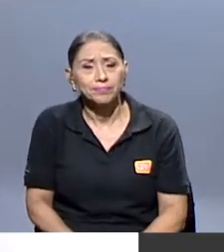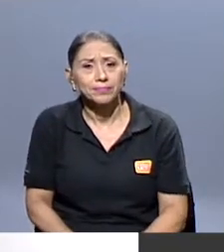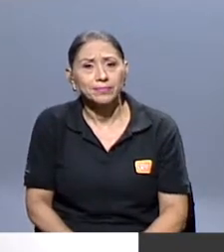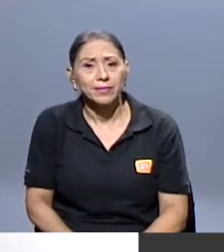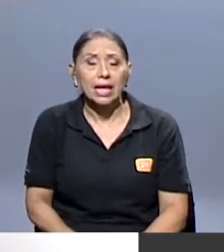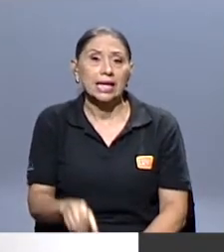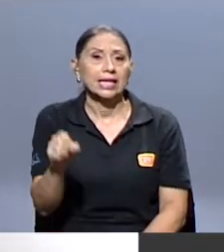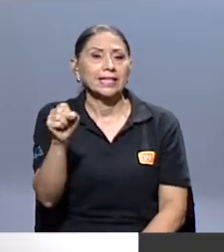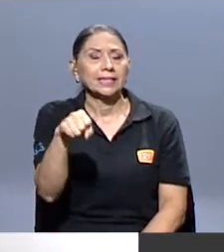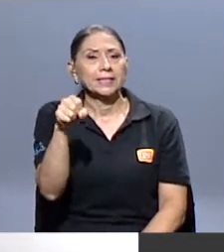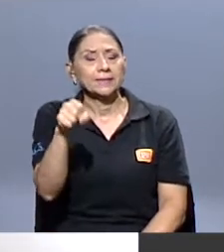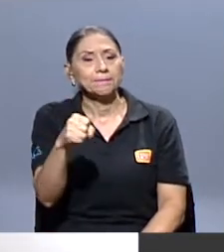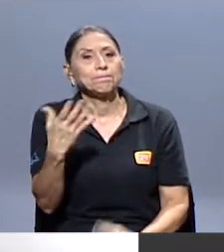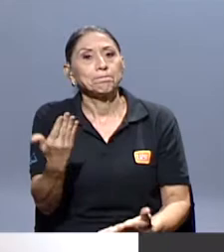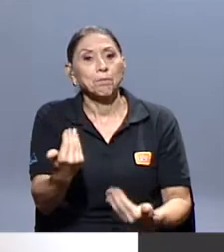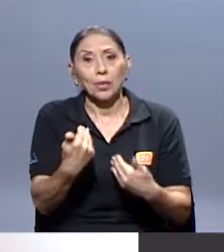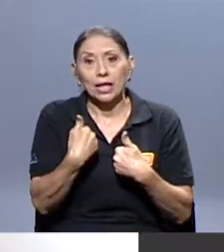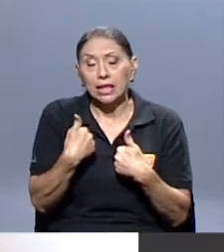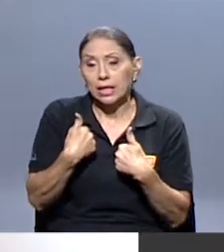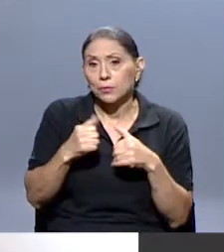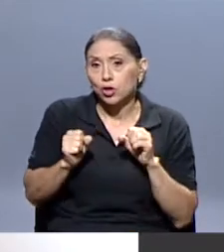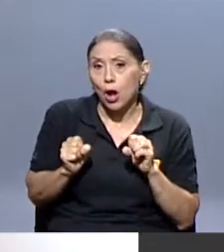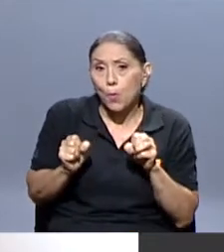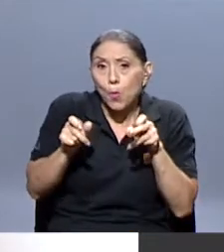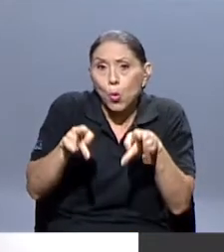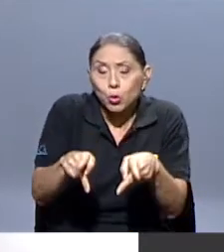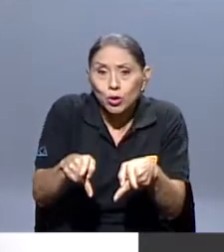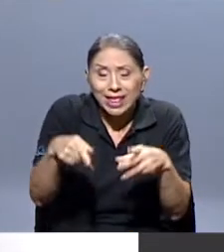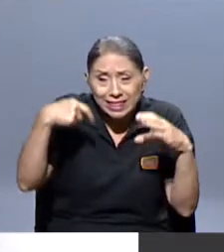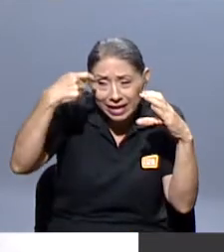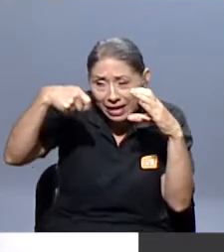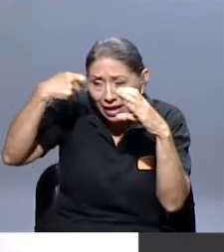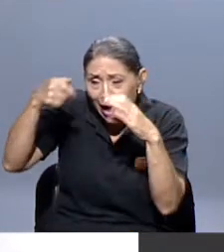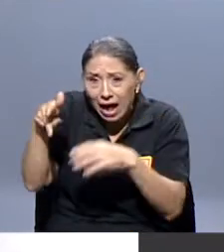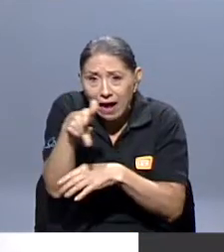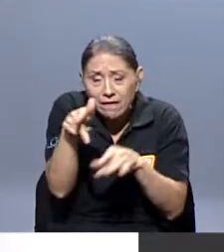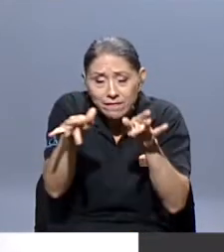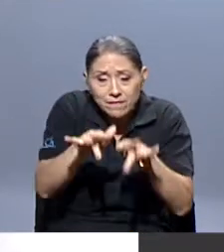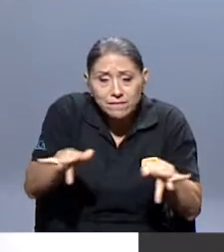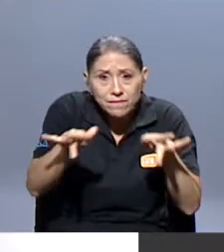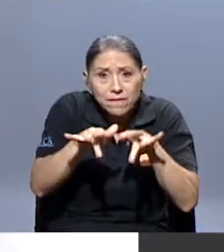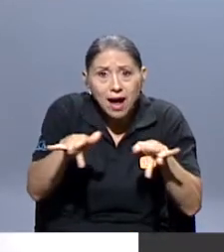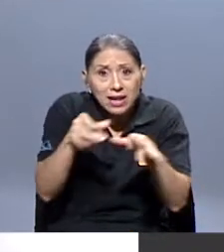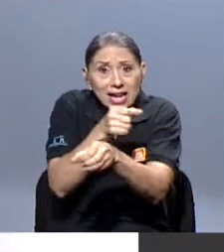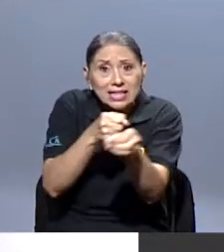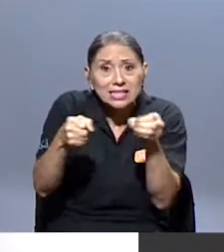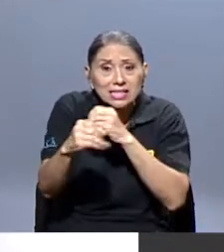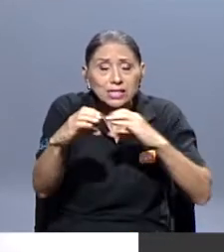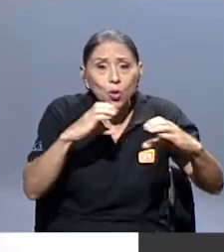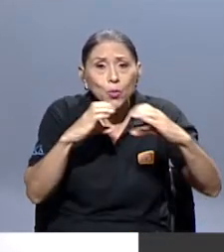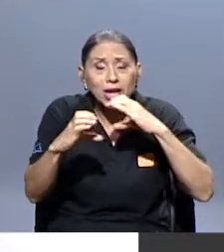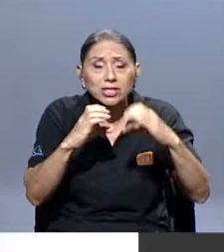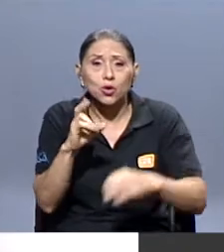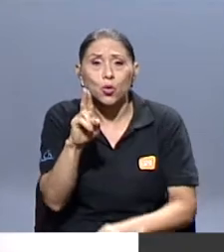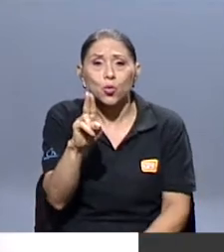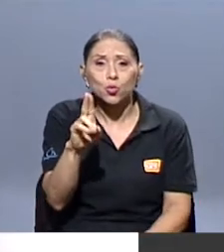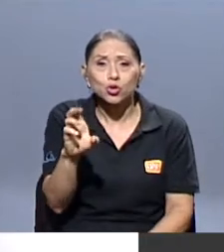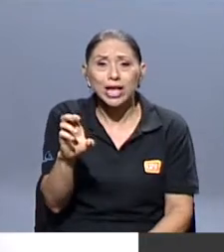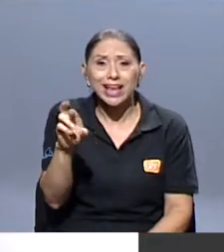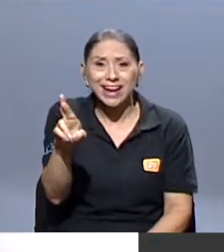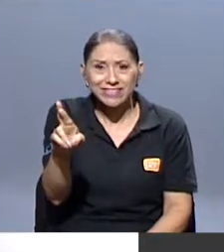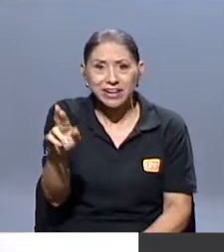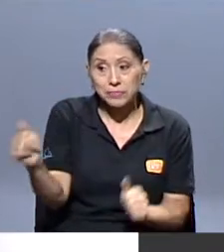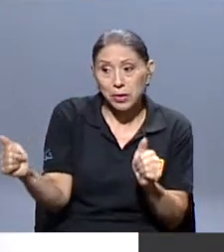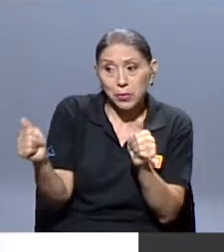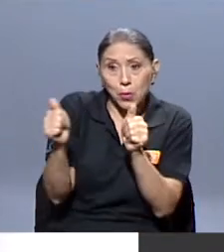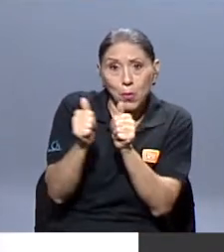Sí, bueno, contamos con la posibilidad de grabar en el estudio de comunicación de la UCR. Tuvimos el acompañamiento